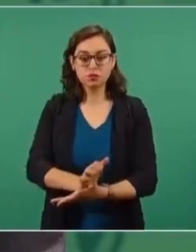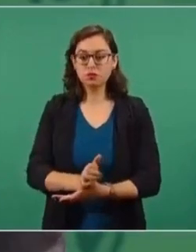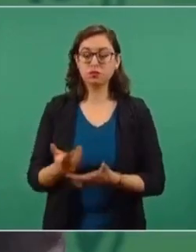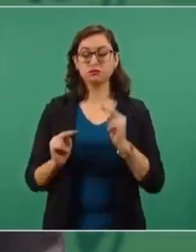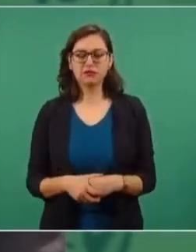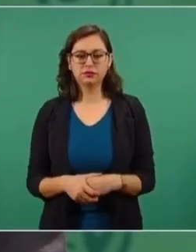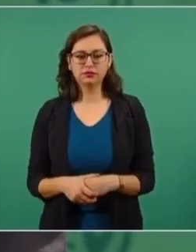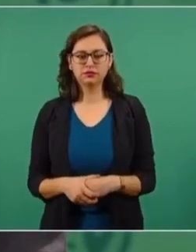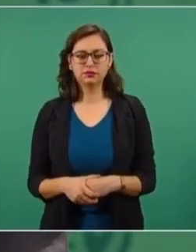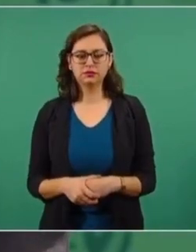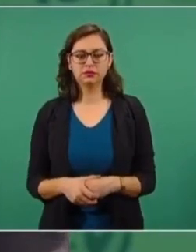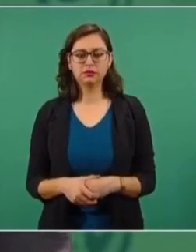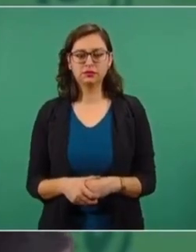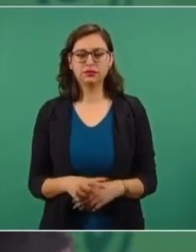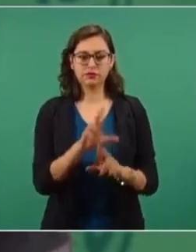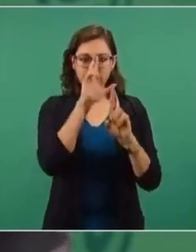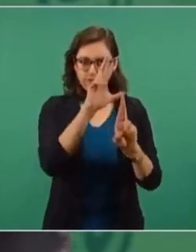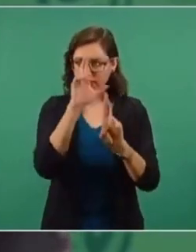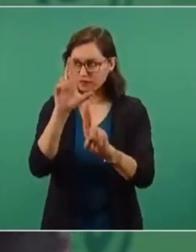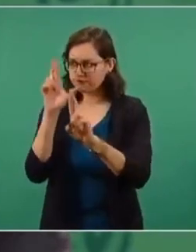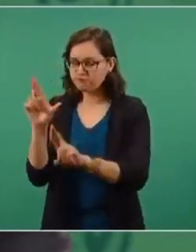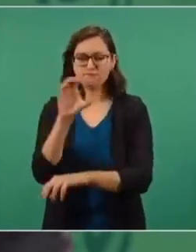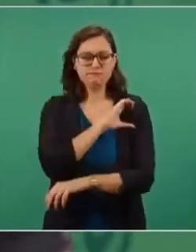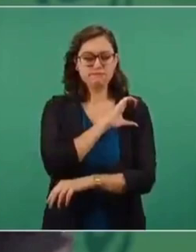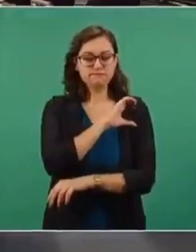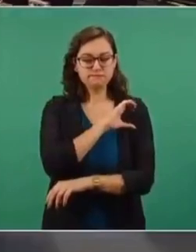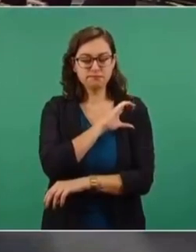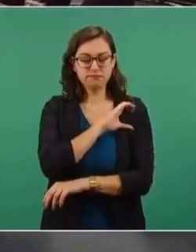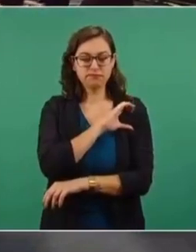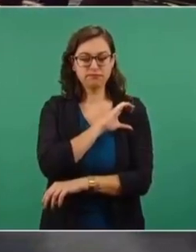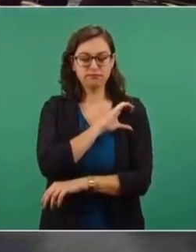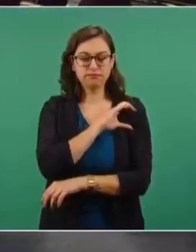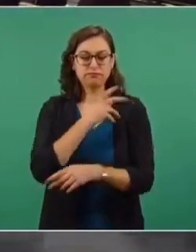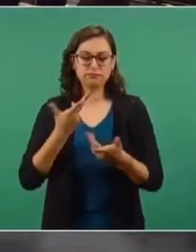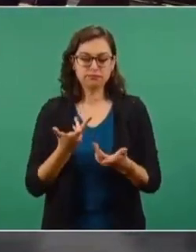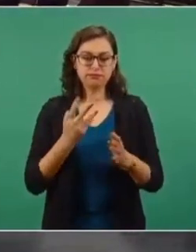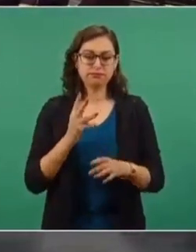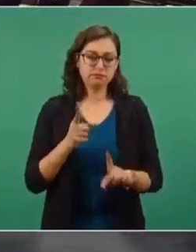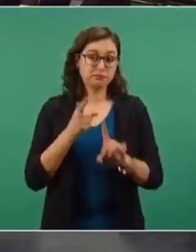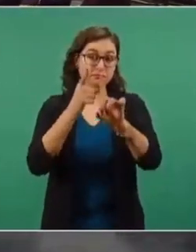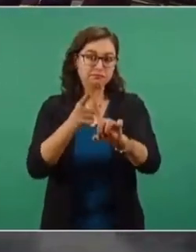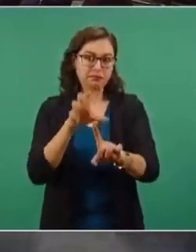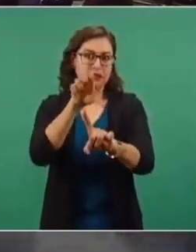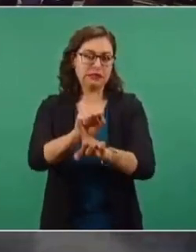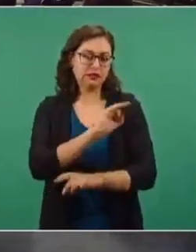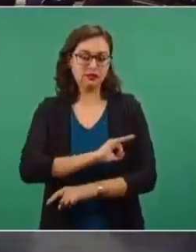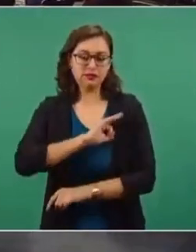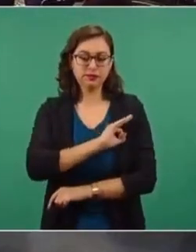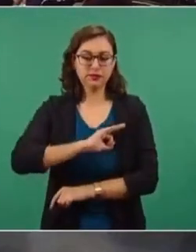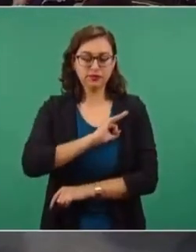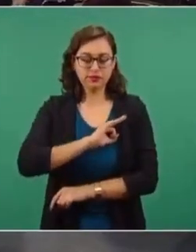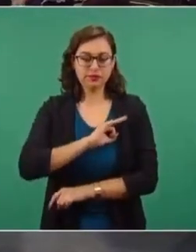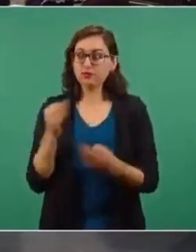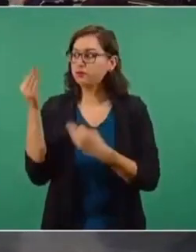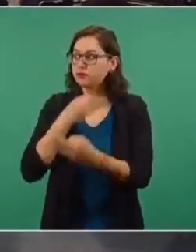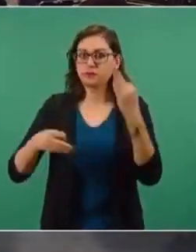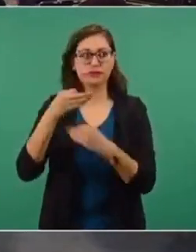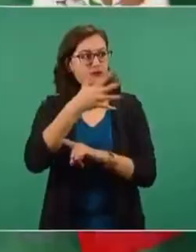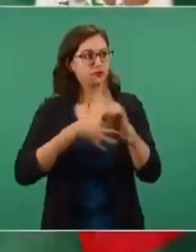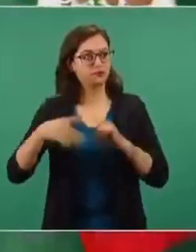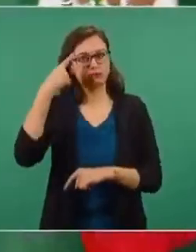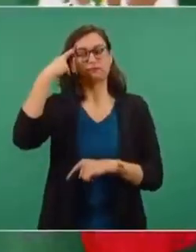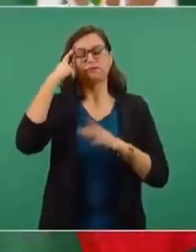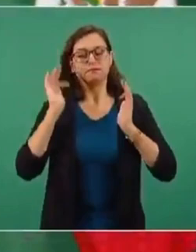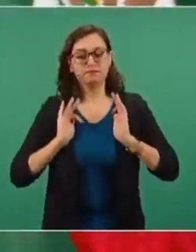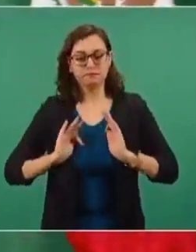clasista, respetarnos, querernos, procurar ser felices estando bien con